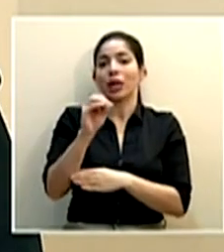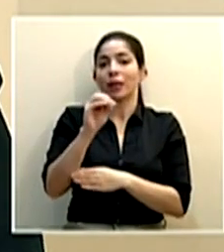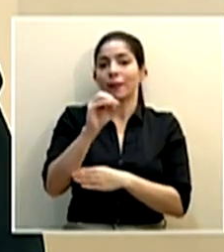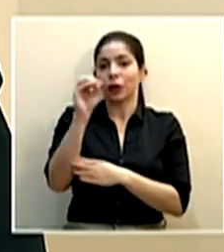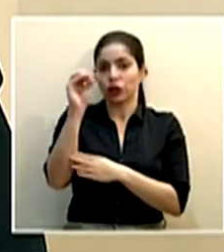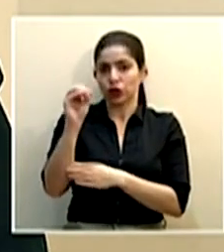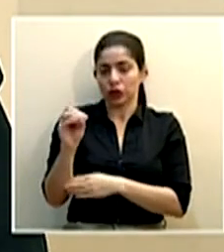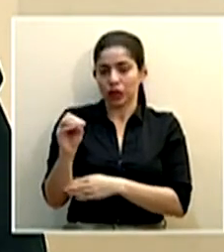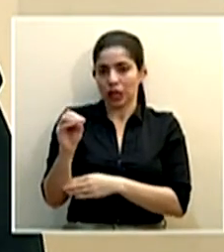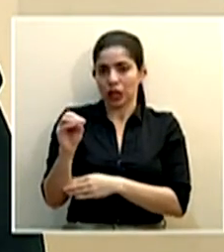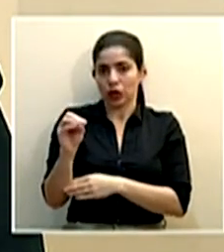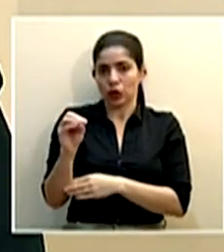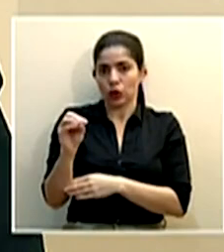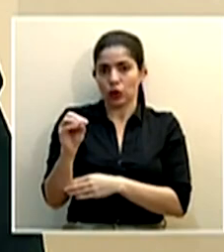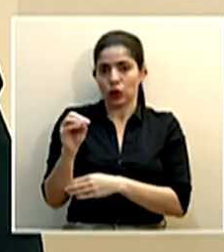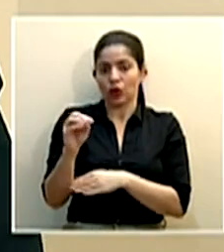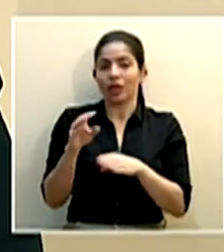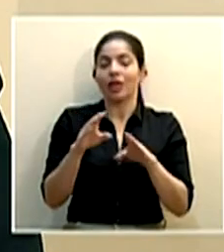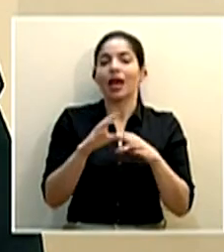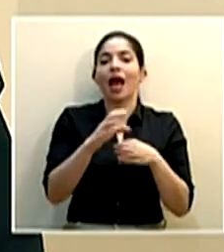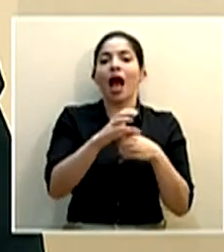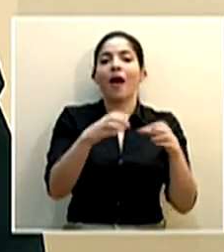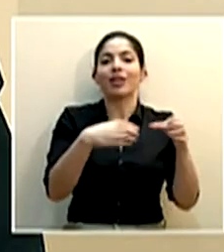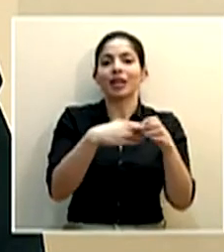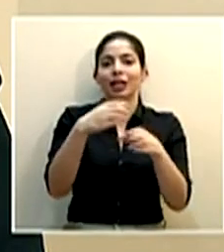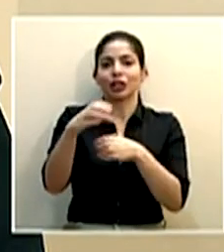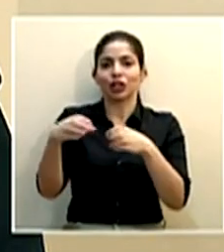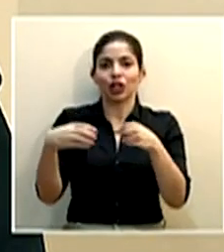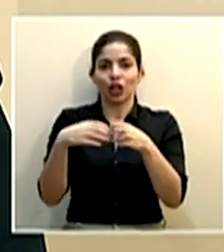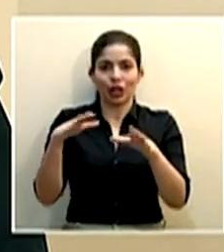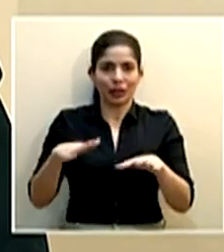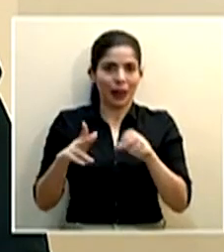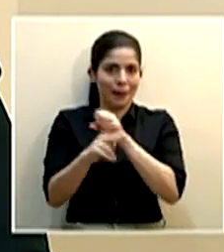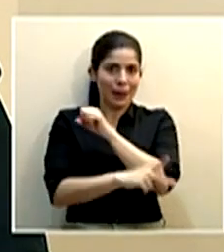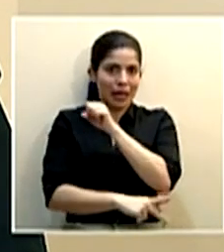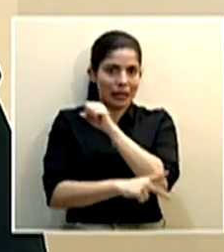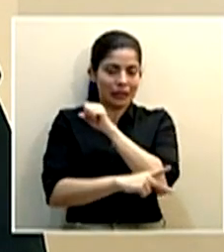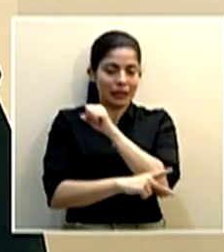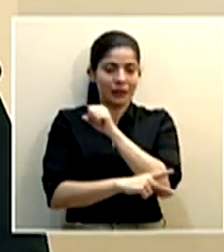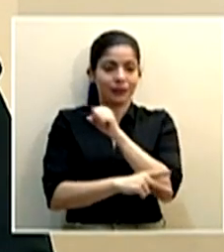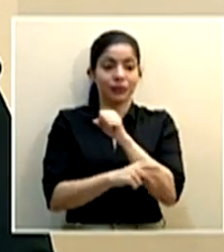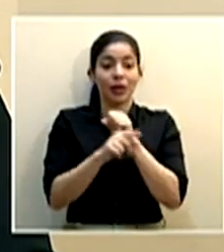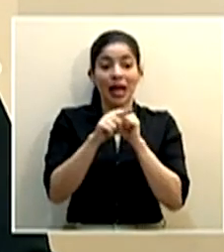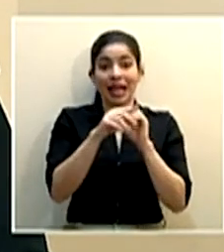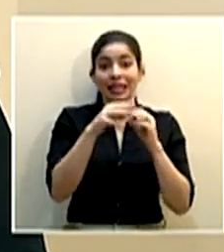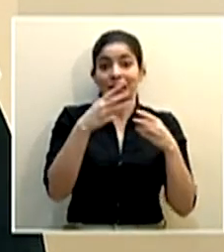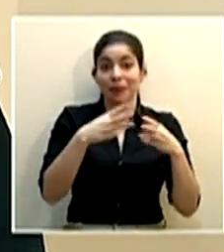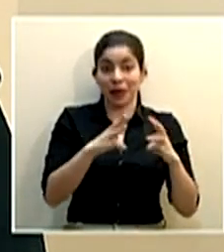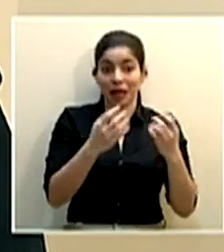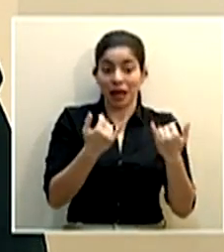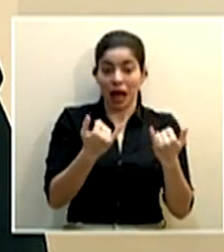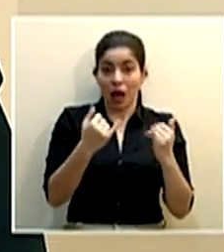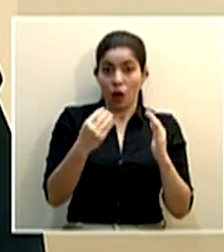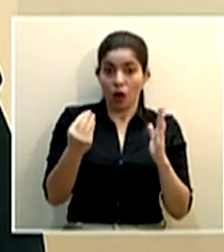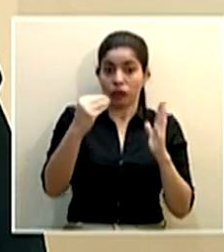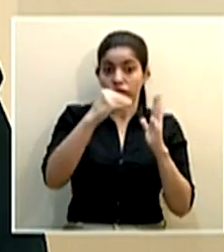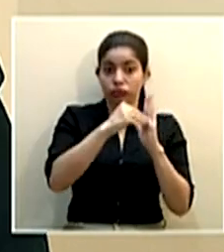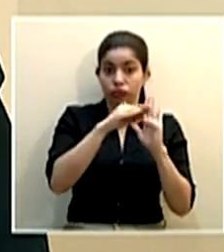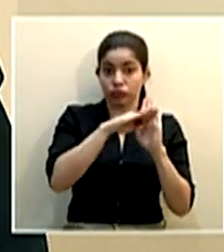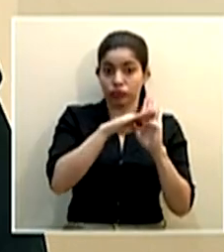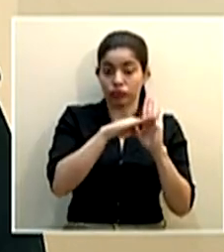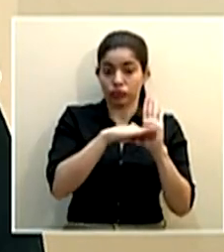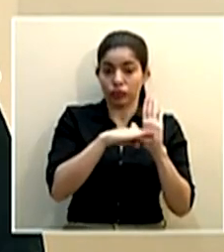de las habitaciones del país con esta medida que se tomó de